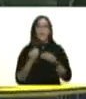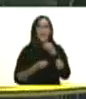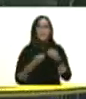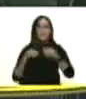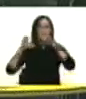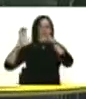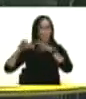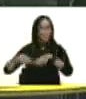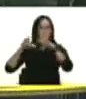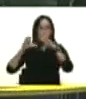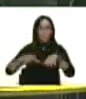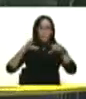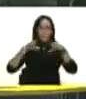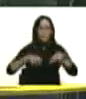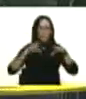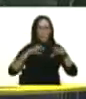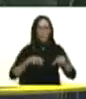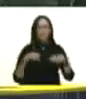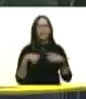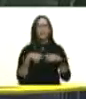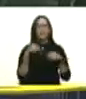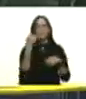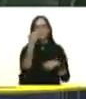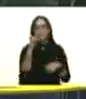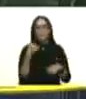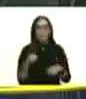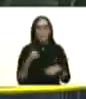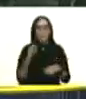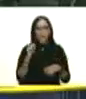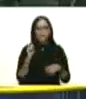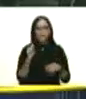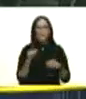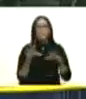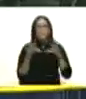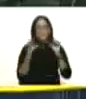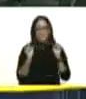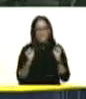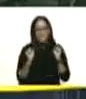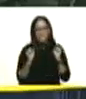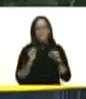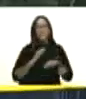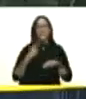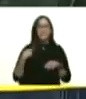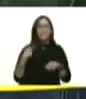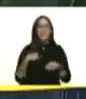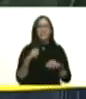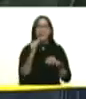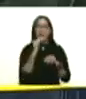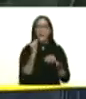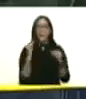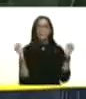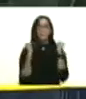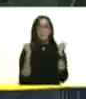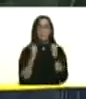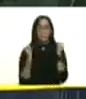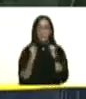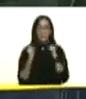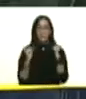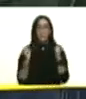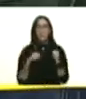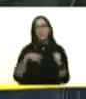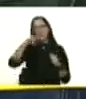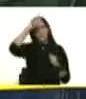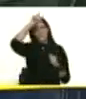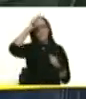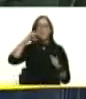torrenciales en zonas que normalmente son secas porque al tener aguas muy frías que es lo normal en las costas de Perú